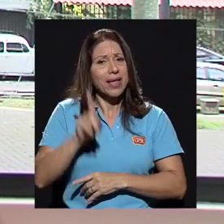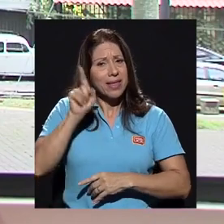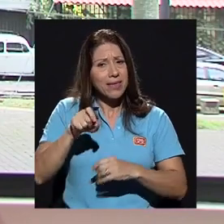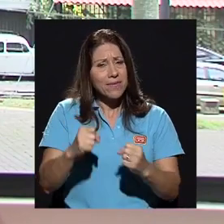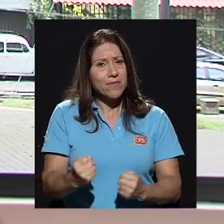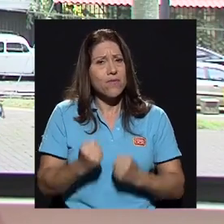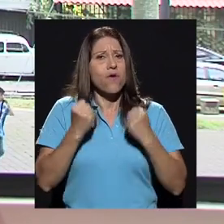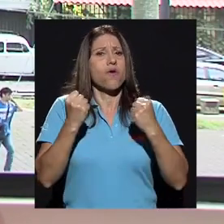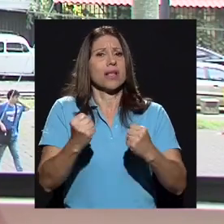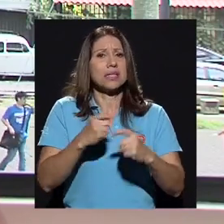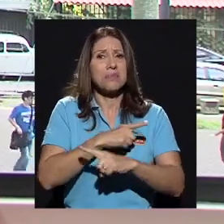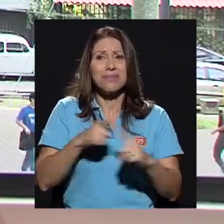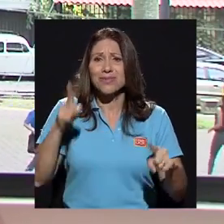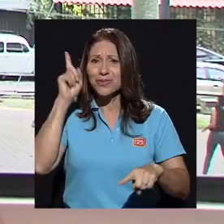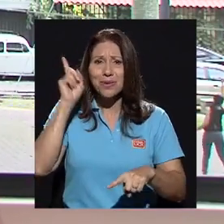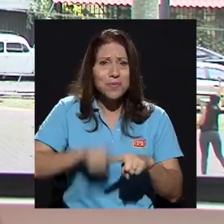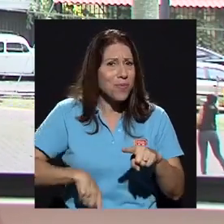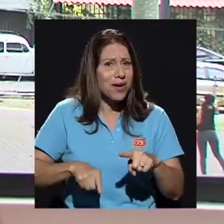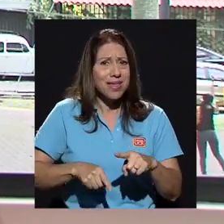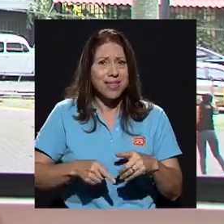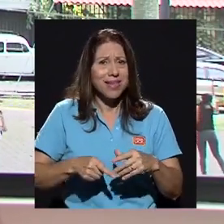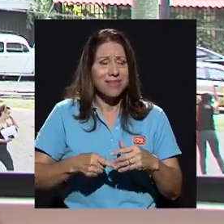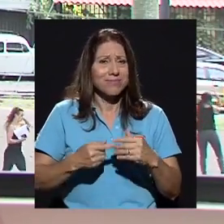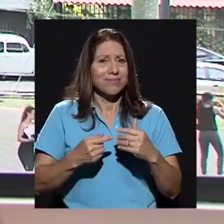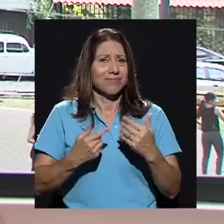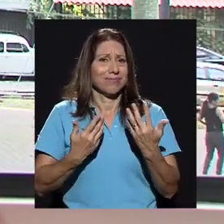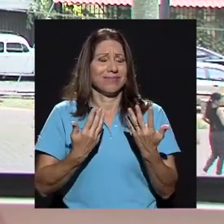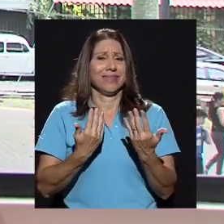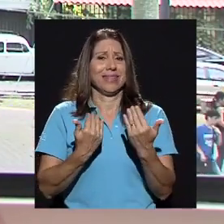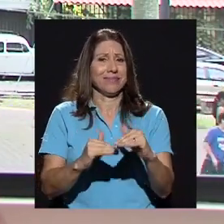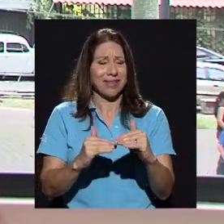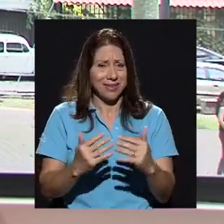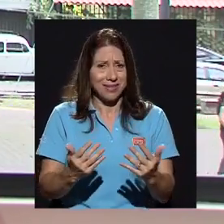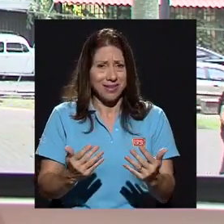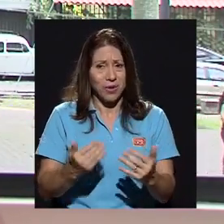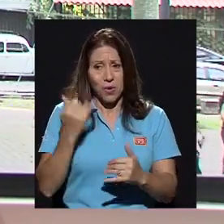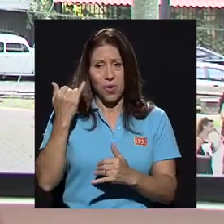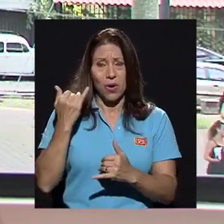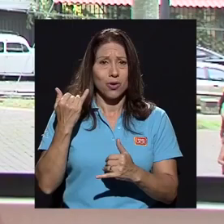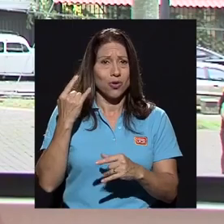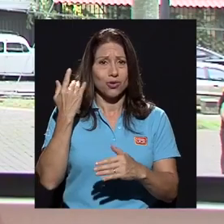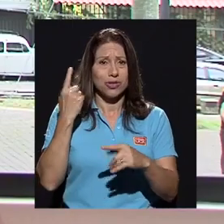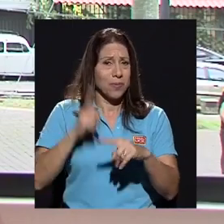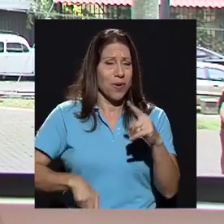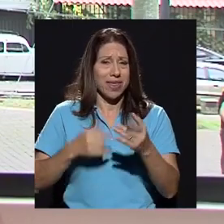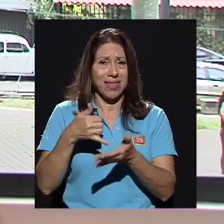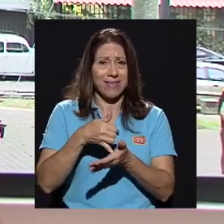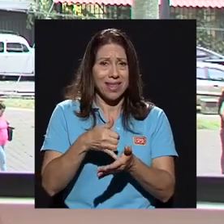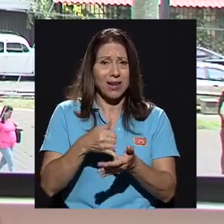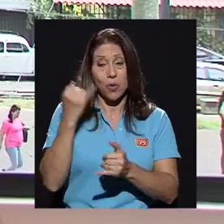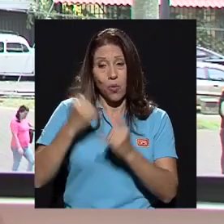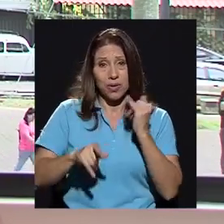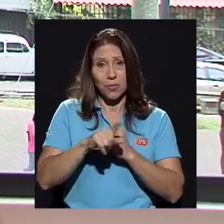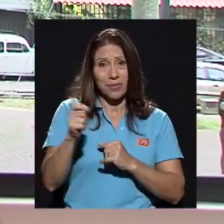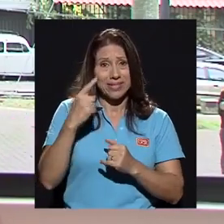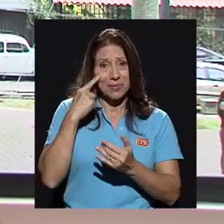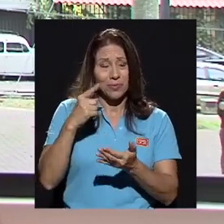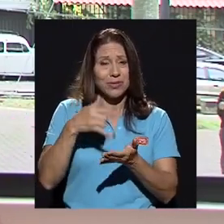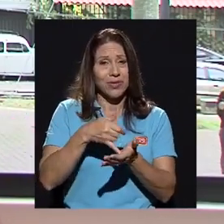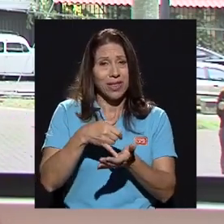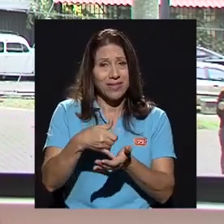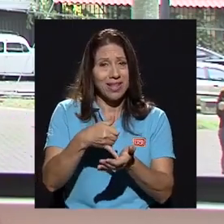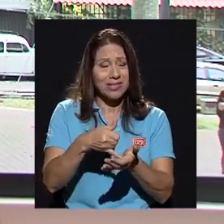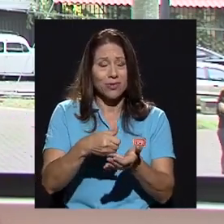que hay que fortalecer y no se puede debilitar. Y en los últimos meses hemos visto ese debilitamiento que no se puede permitir. Yo